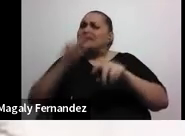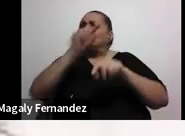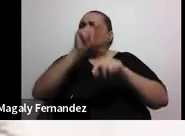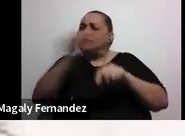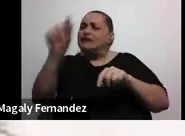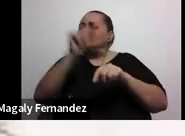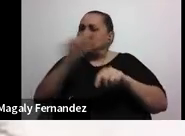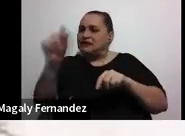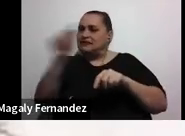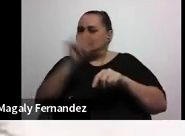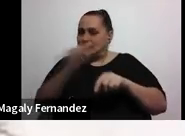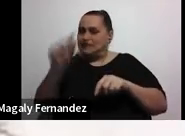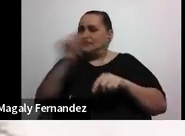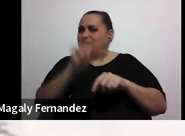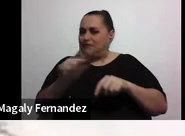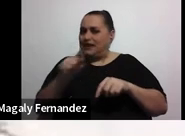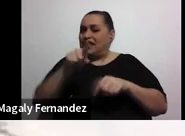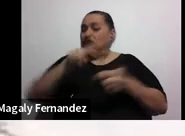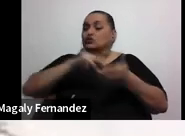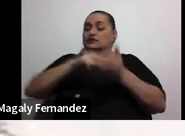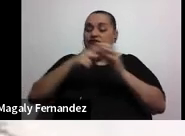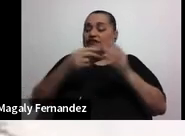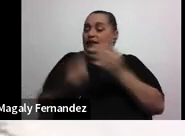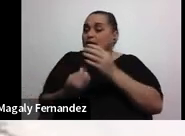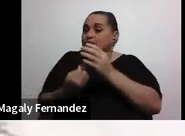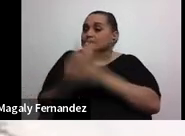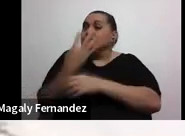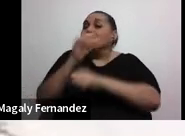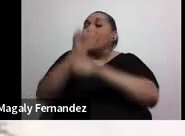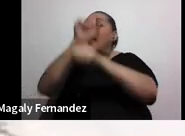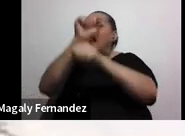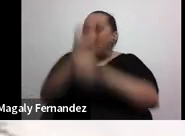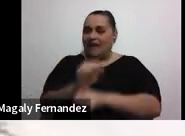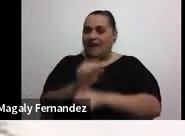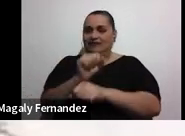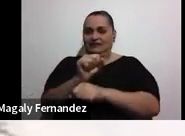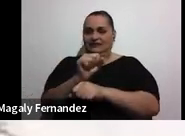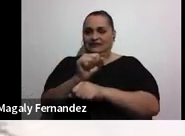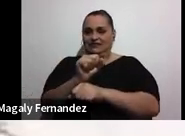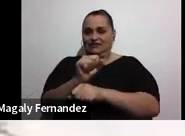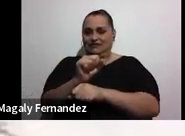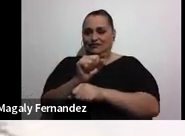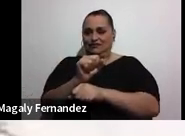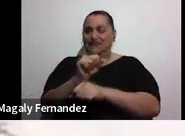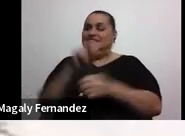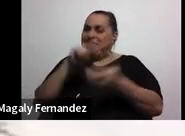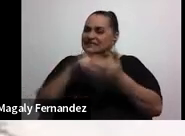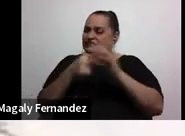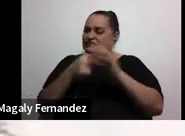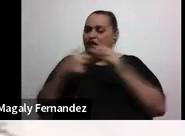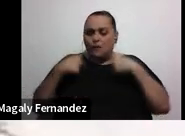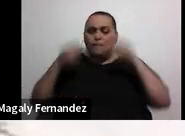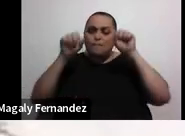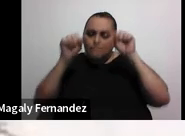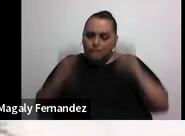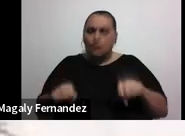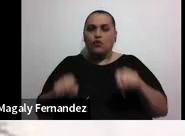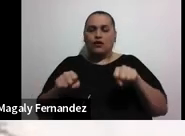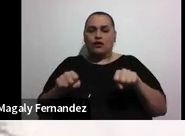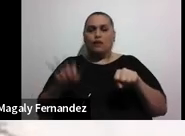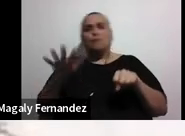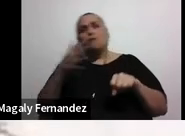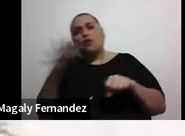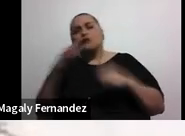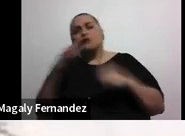este es el arte del hábito de encontrar estas cosas el arte de esto consiste en que podamos por lo menos seguir